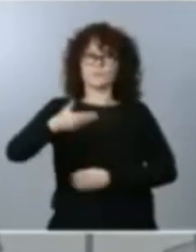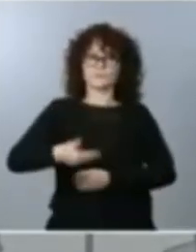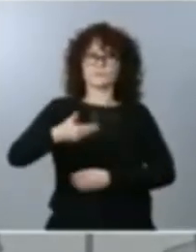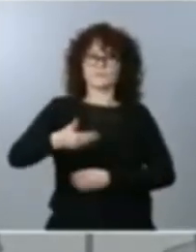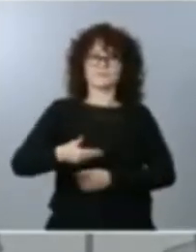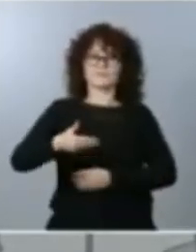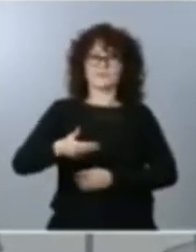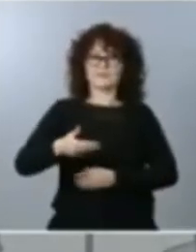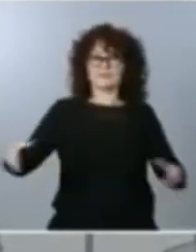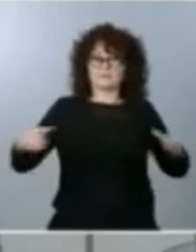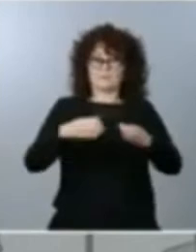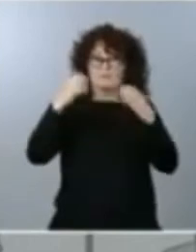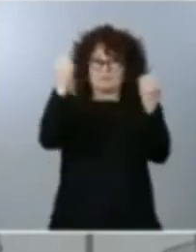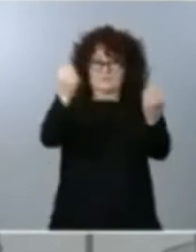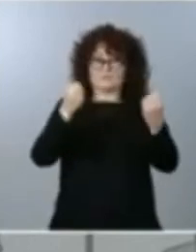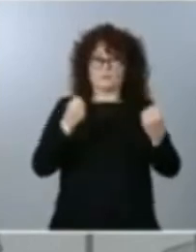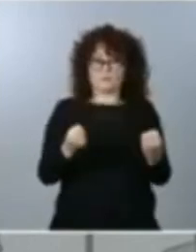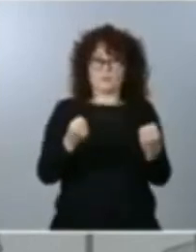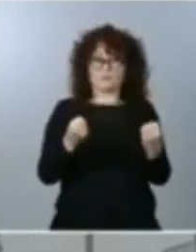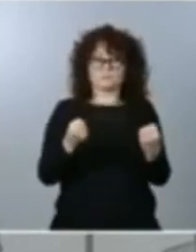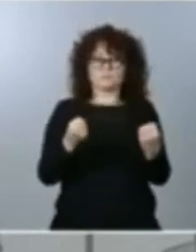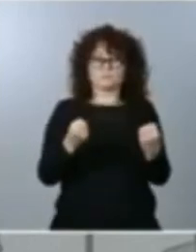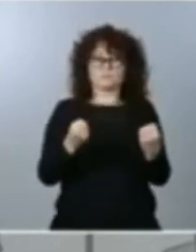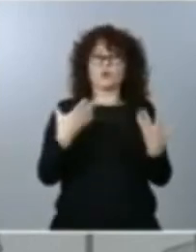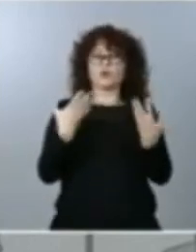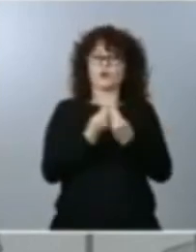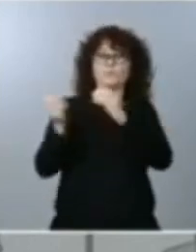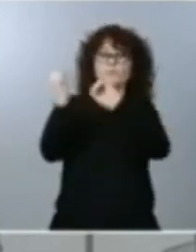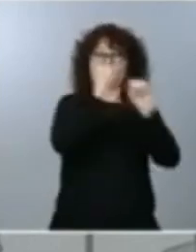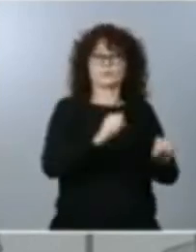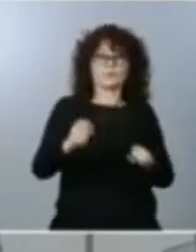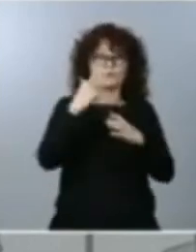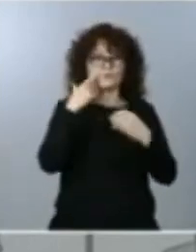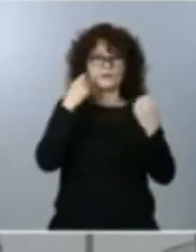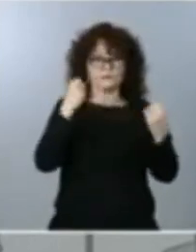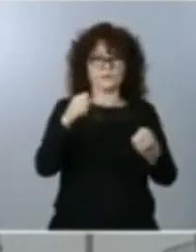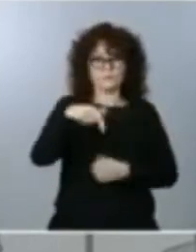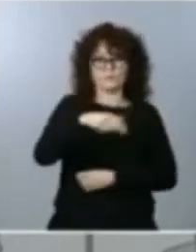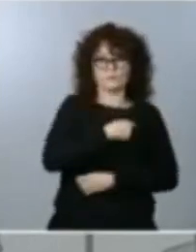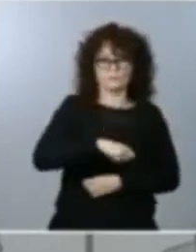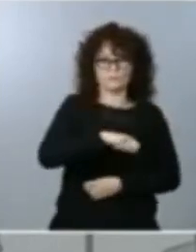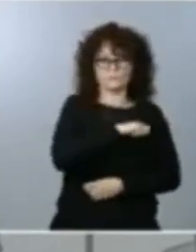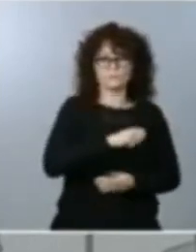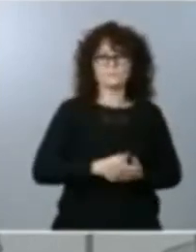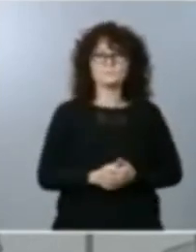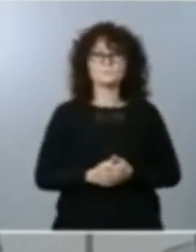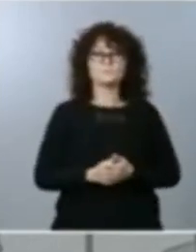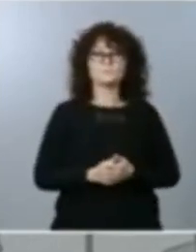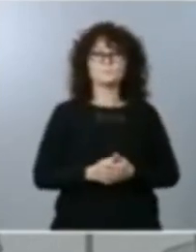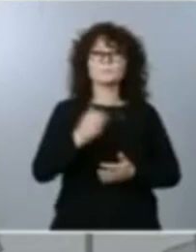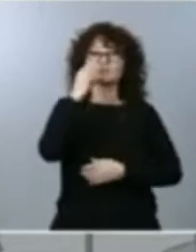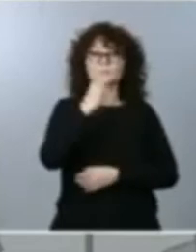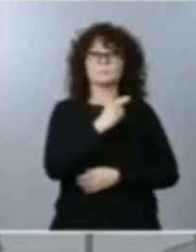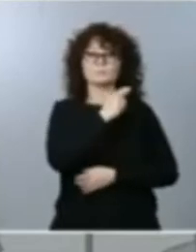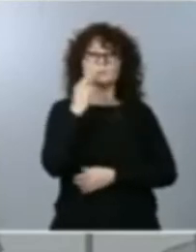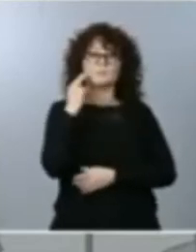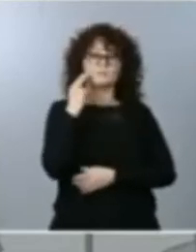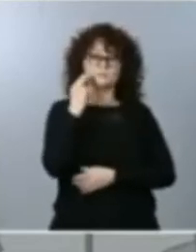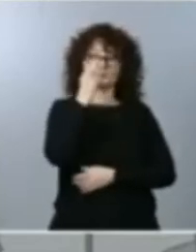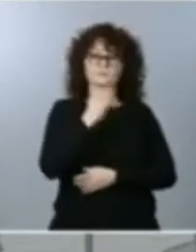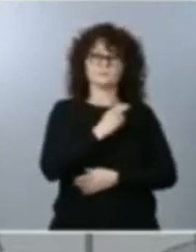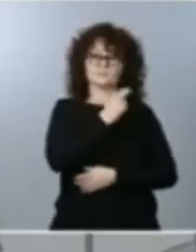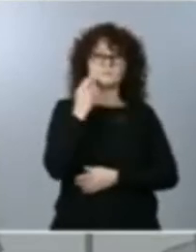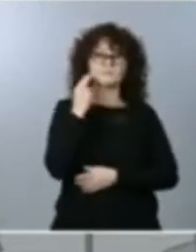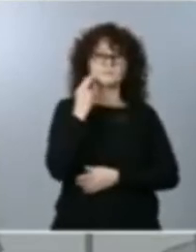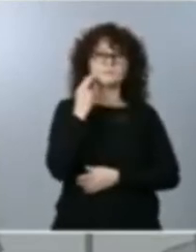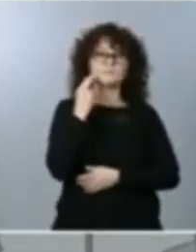instituciones para con la protección de la salud en nuestro país. Nuestro compromiso con la inversión en sanidad pública